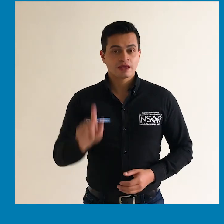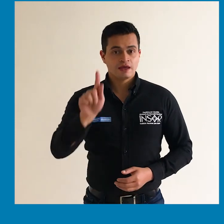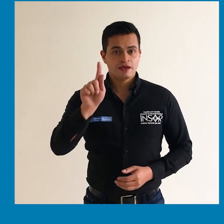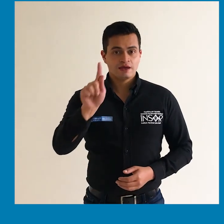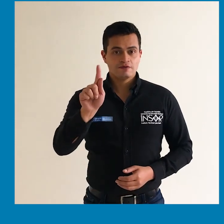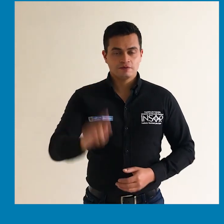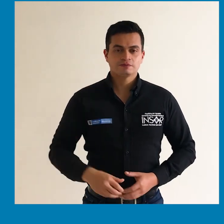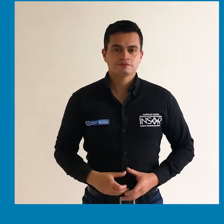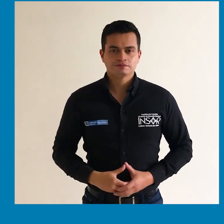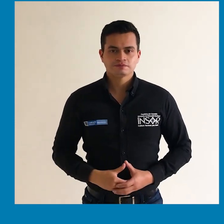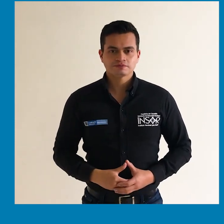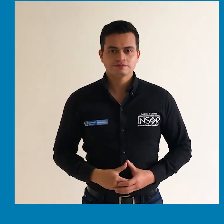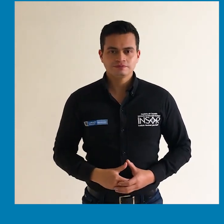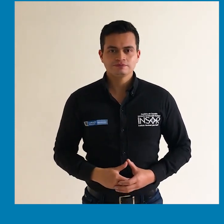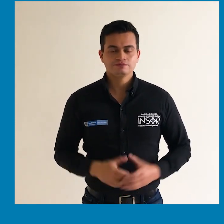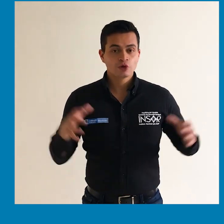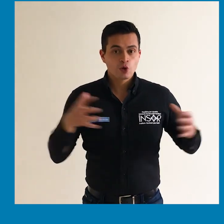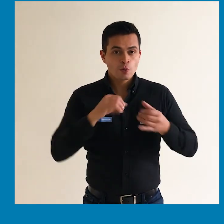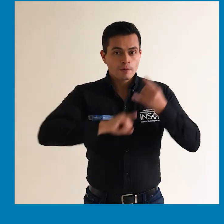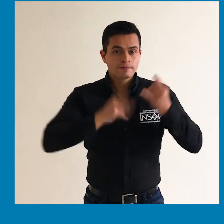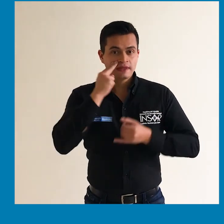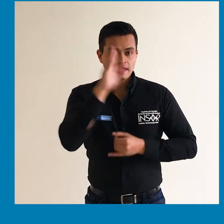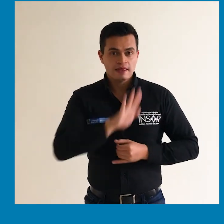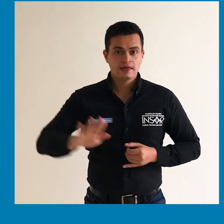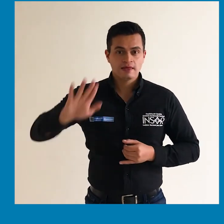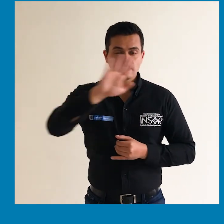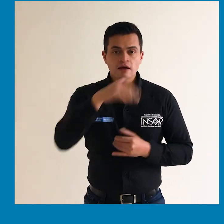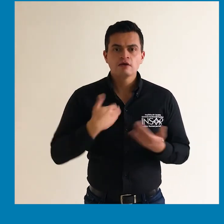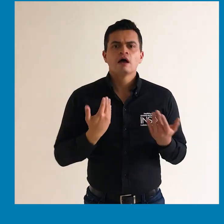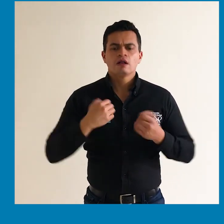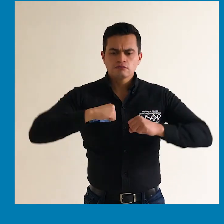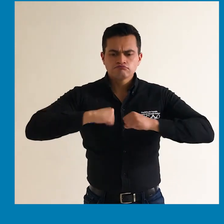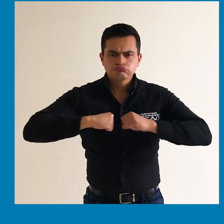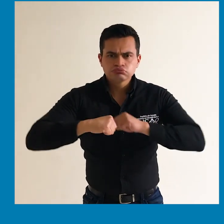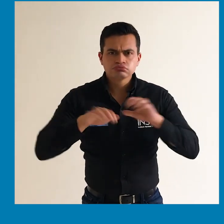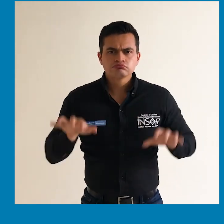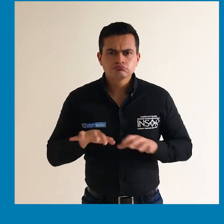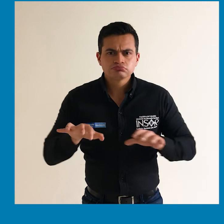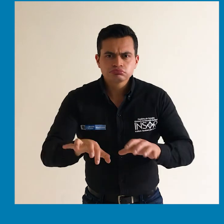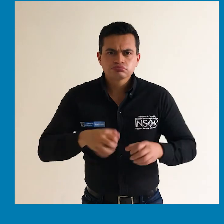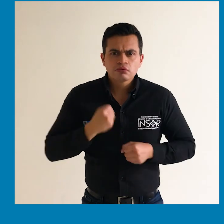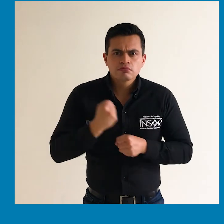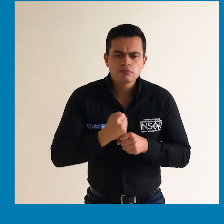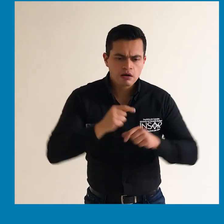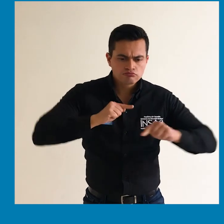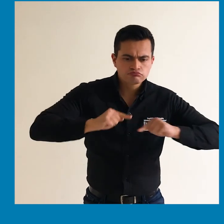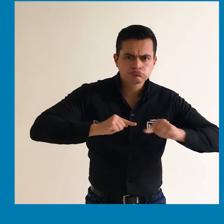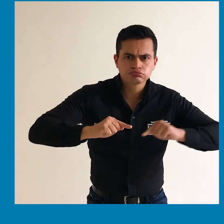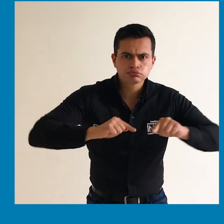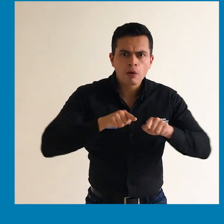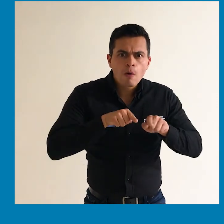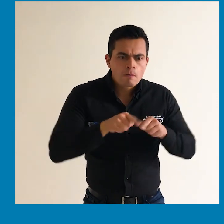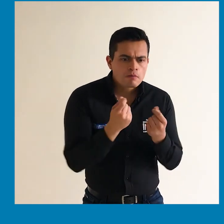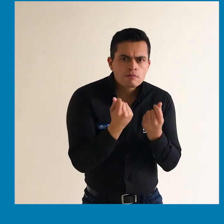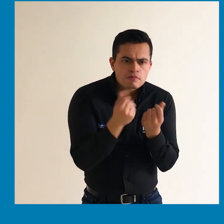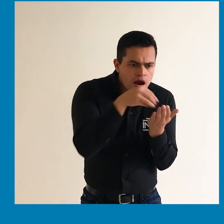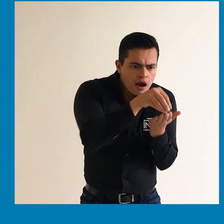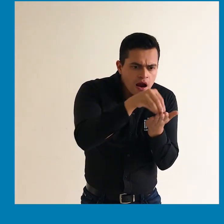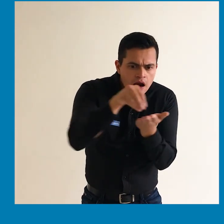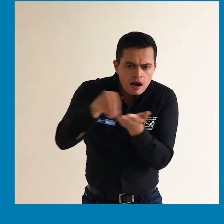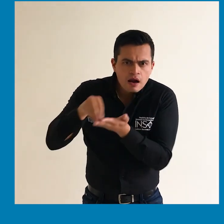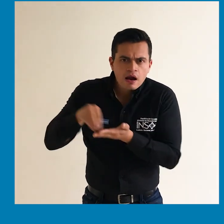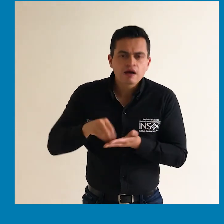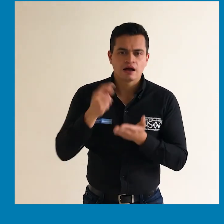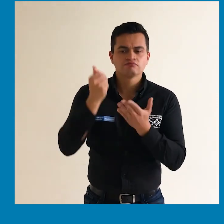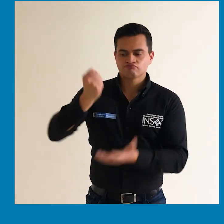F. Cubrir los gastos administrativos y de operación que demande el funcionamiento